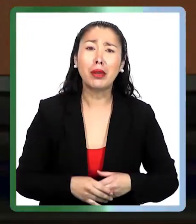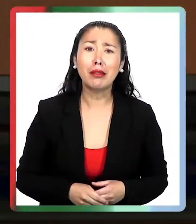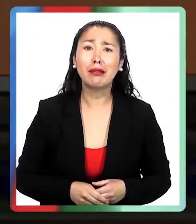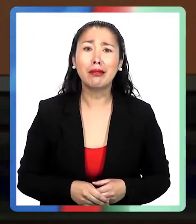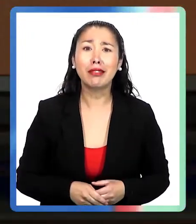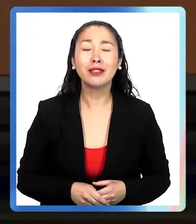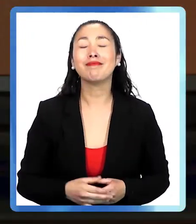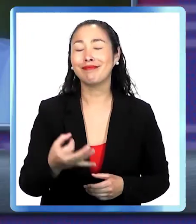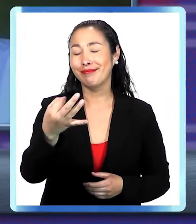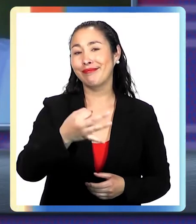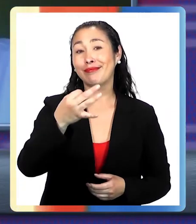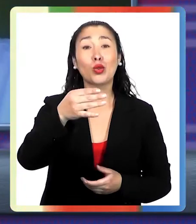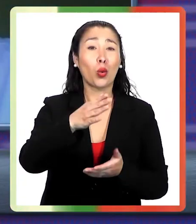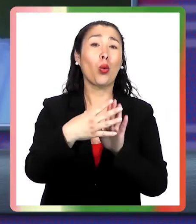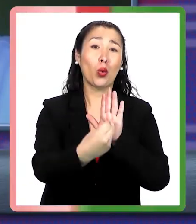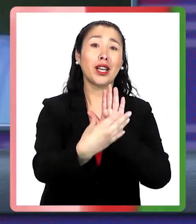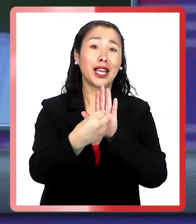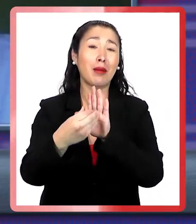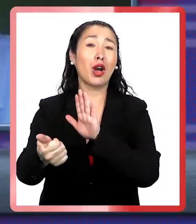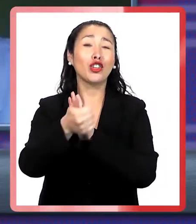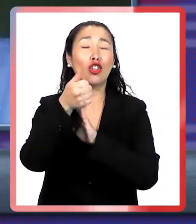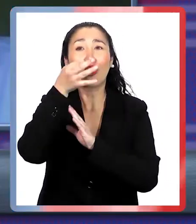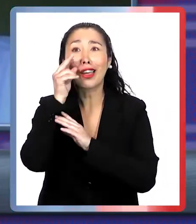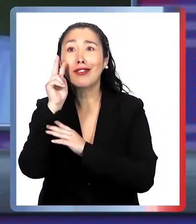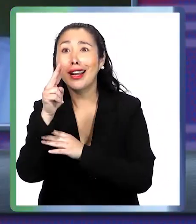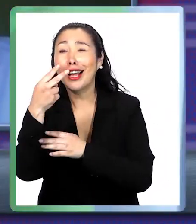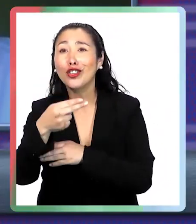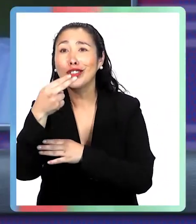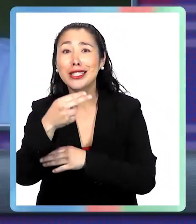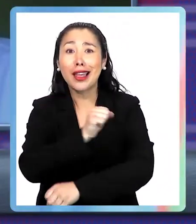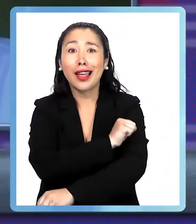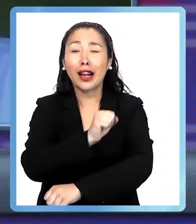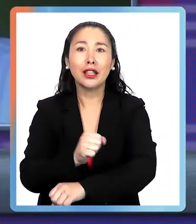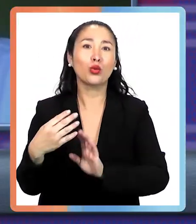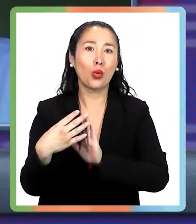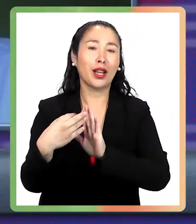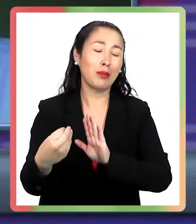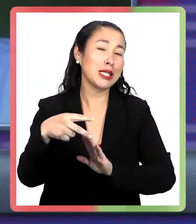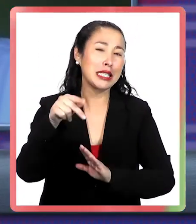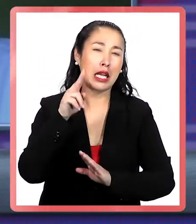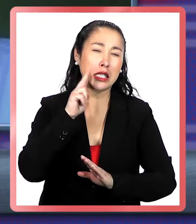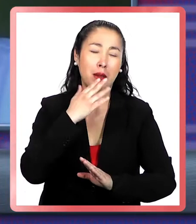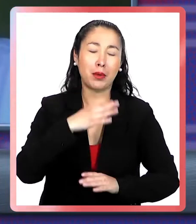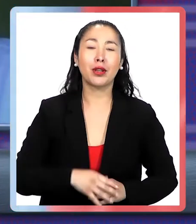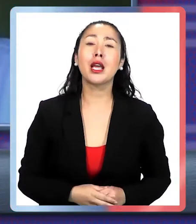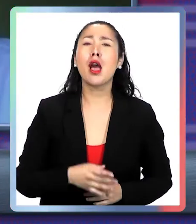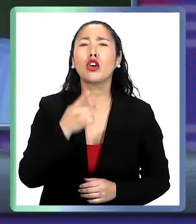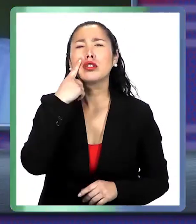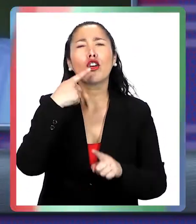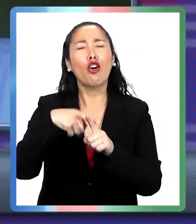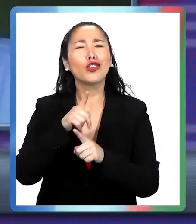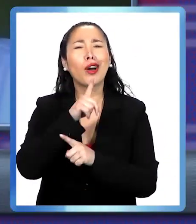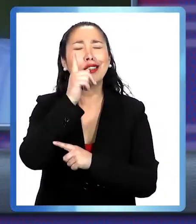en Y él, Raúl, tú le das un tremendo ejemplo a tus telespectadores de Arcatel, excelente. A ver, me gustaría ir conociendo más otros